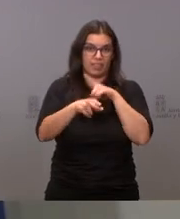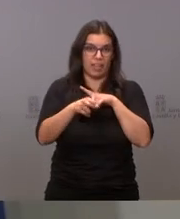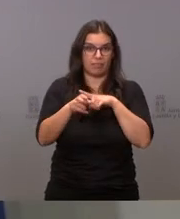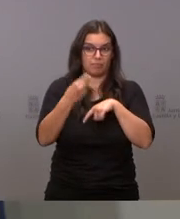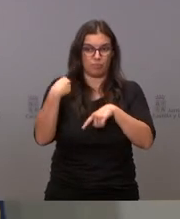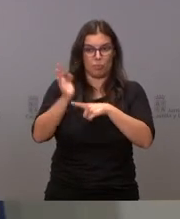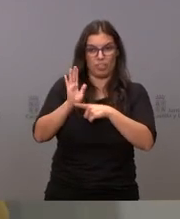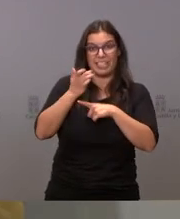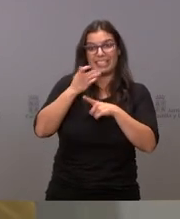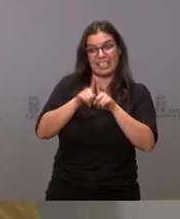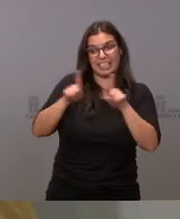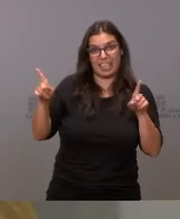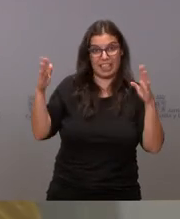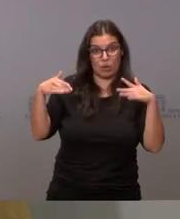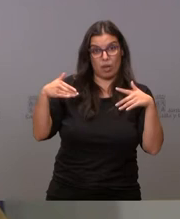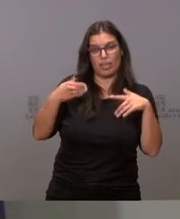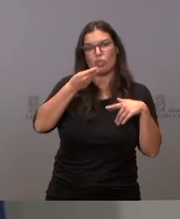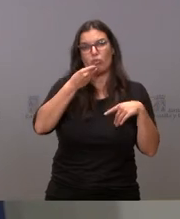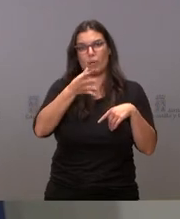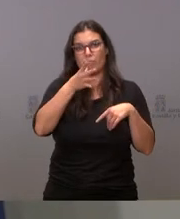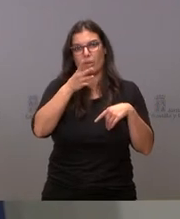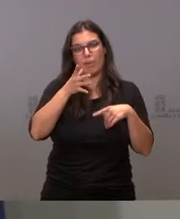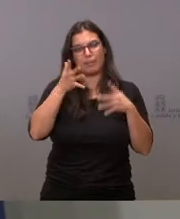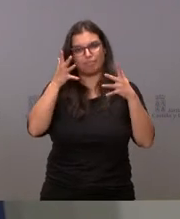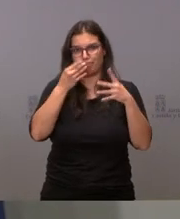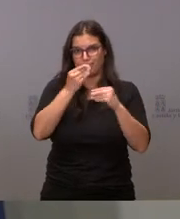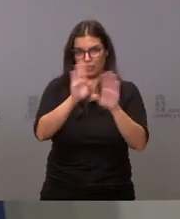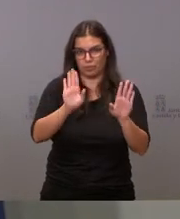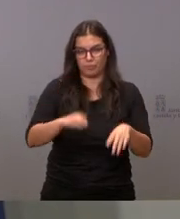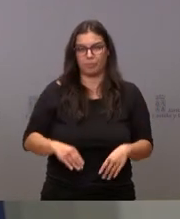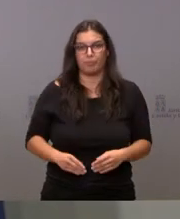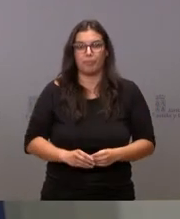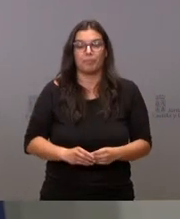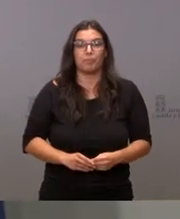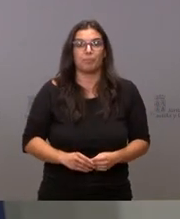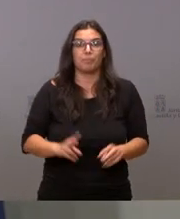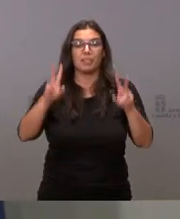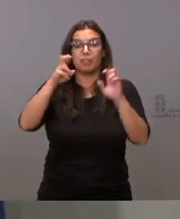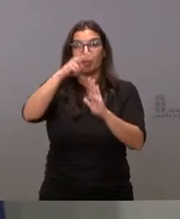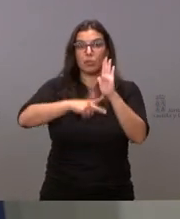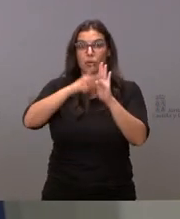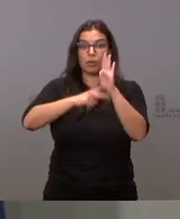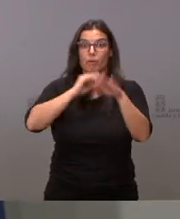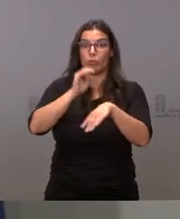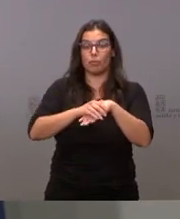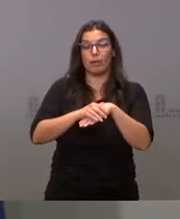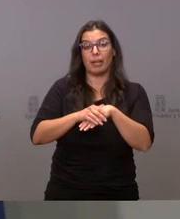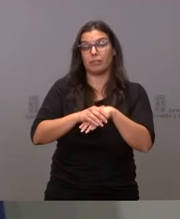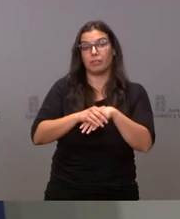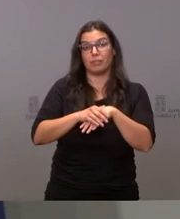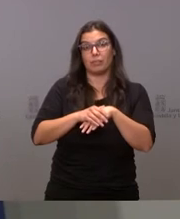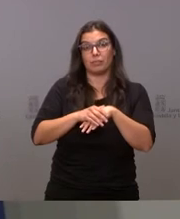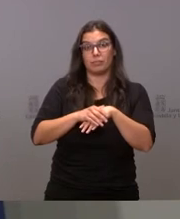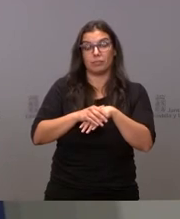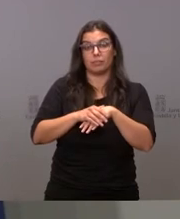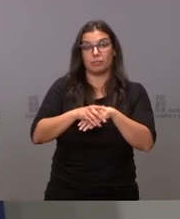si no se respetan las distancias de seguridad sobre el cumplimiento de la norma es una norma estatal el conjunto